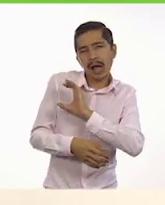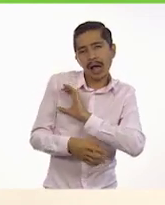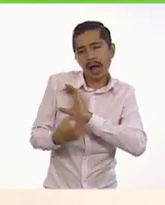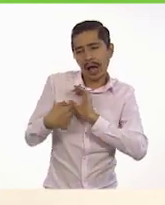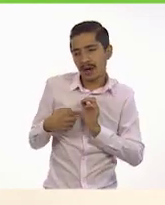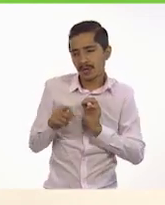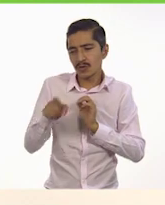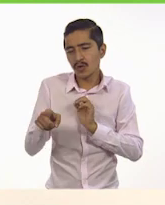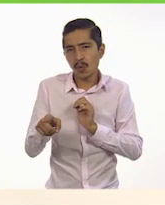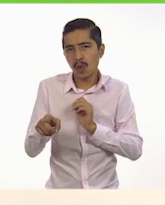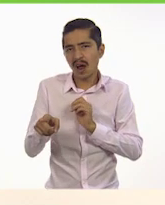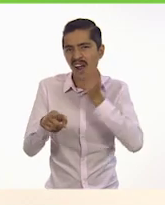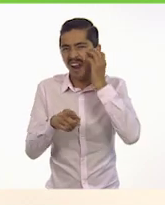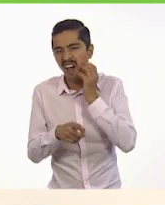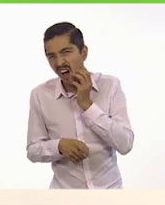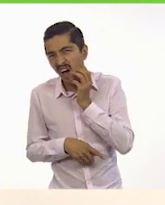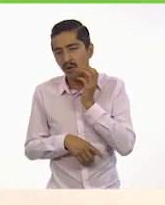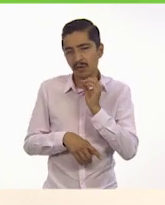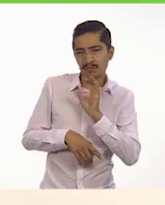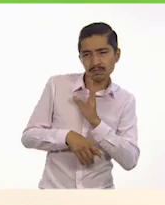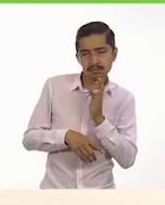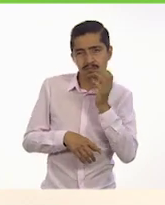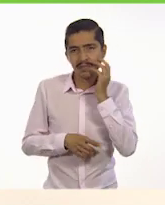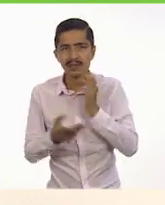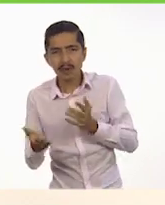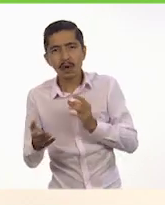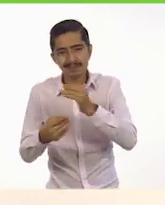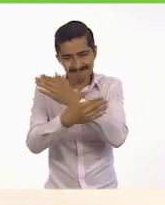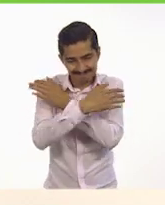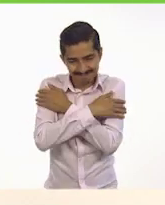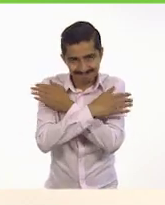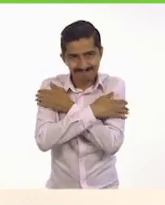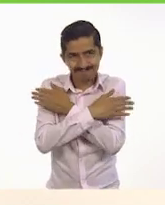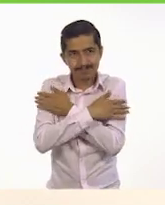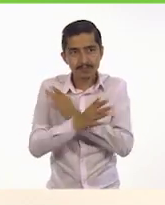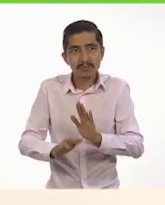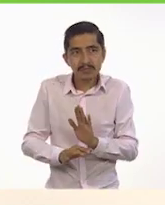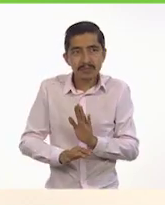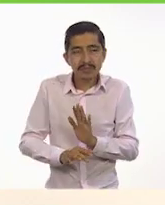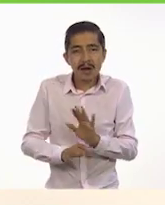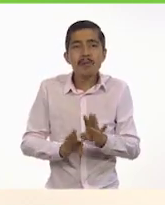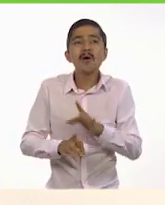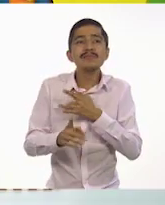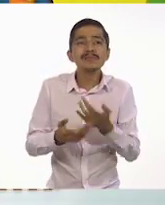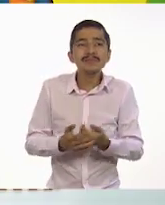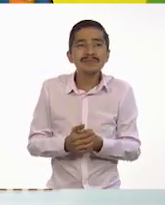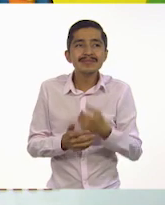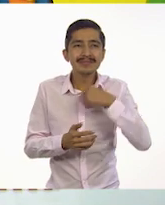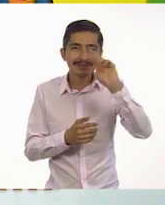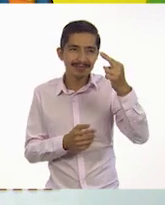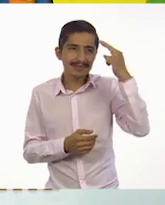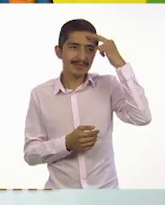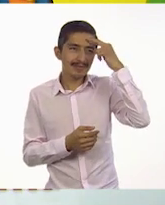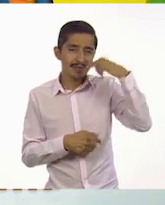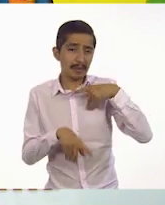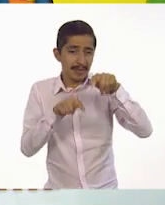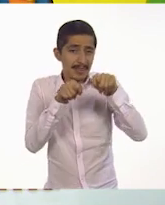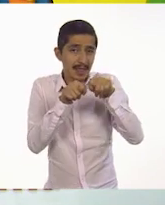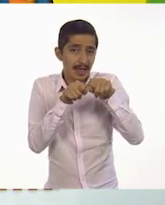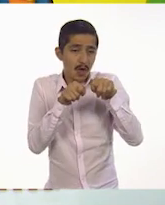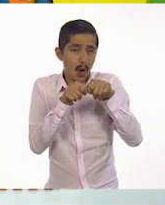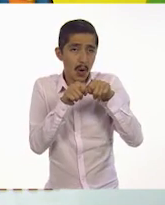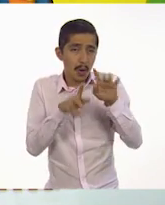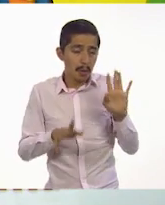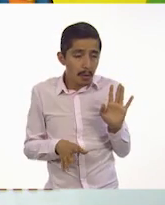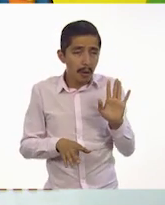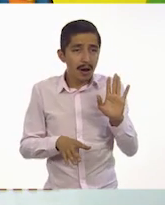o con afecto el león. Un fuerte abrazo. ¿Cómo ves? Es que recuerdo que un día mis tíos, Eddie y